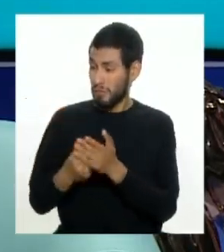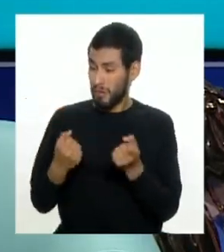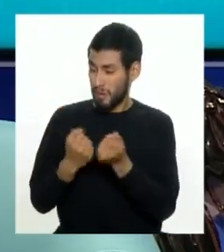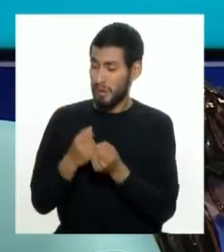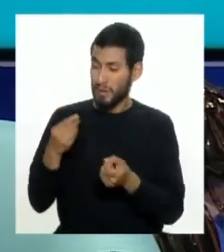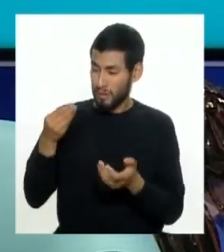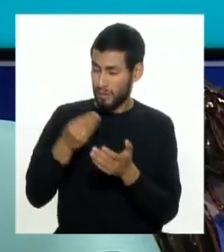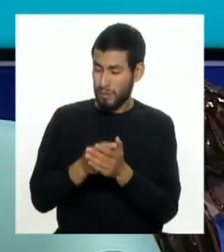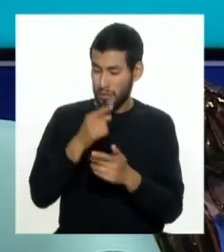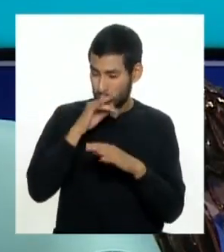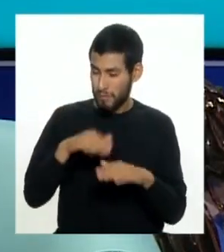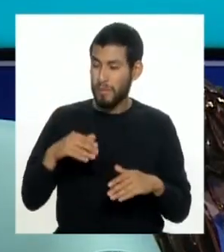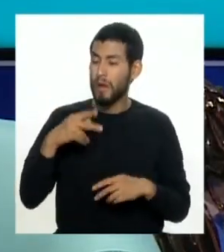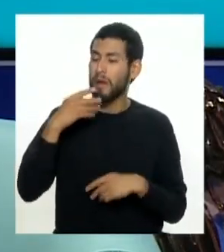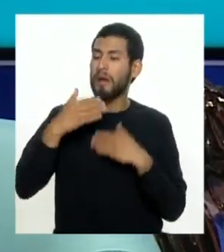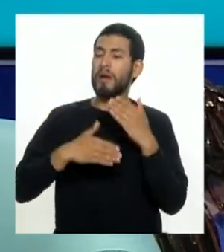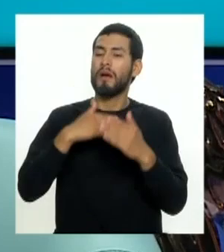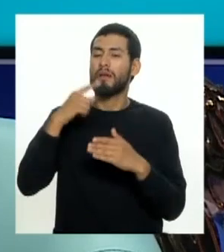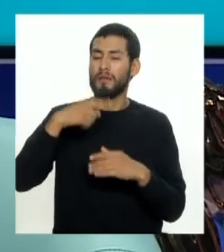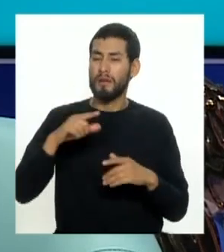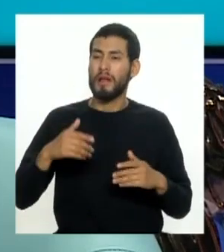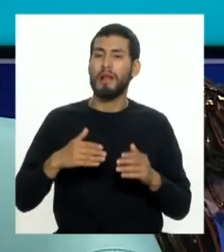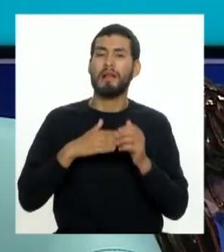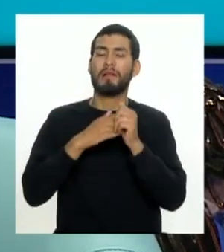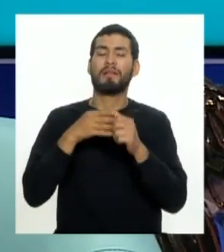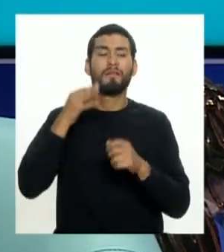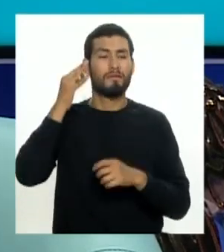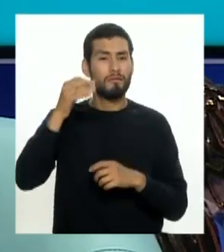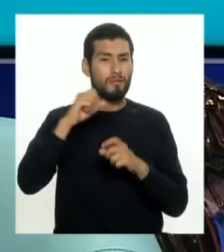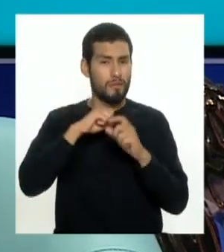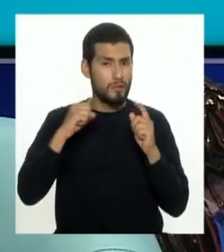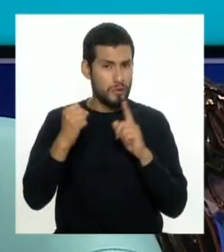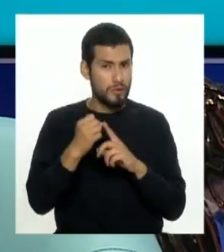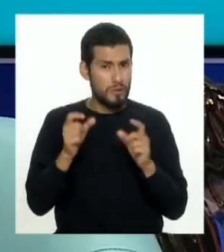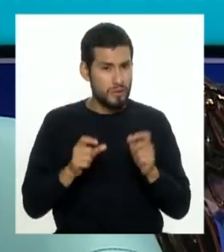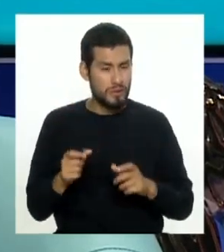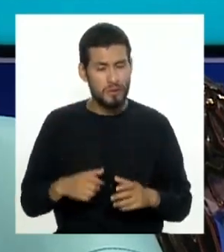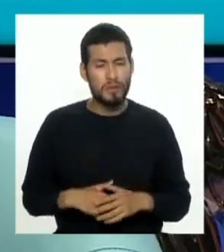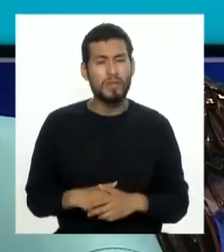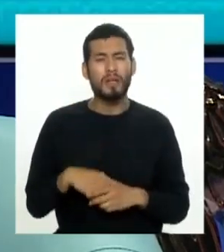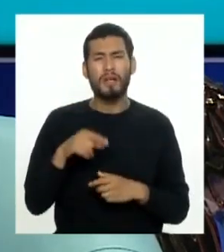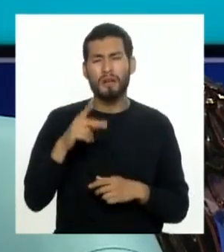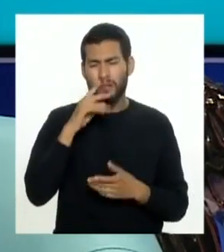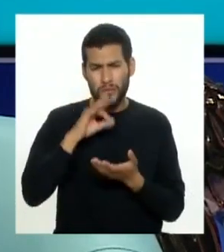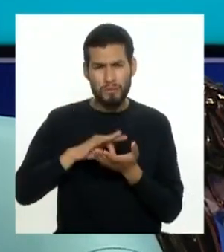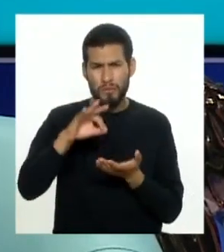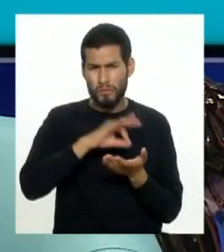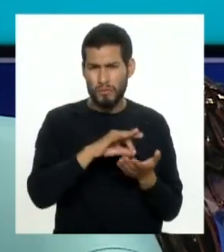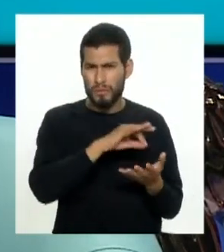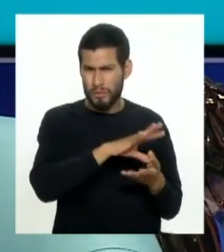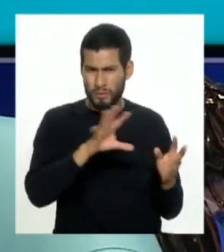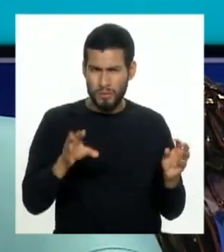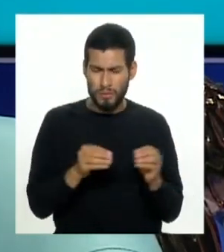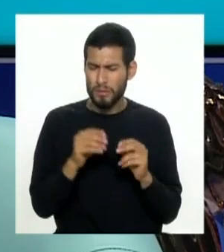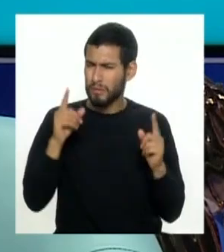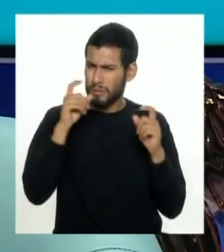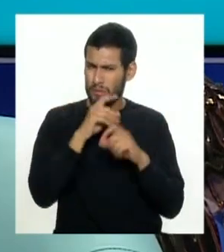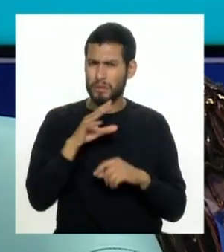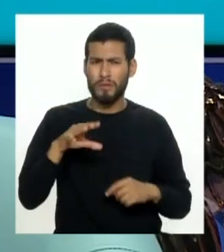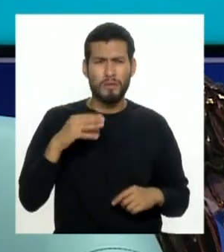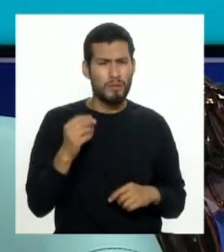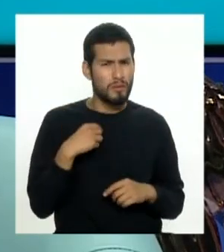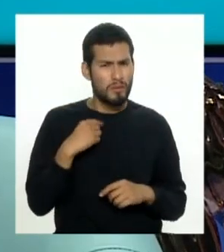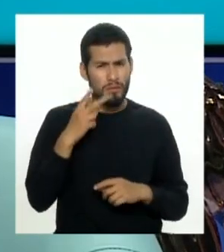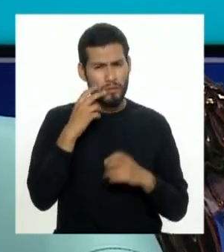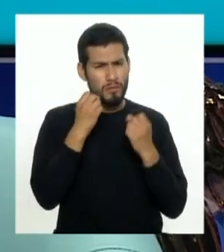invierte en la niñez luego lo ves en los líderes que tenemos en la sociedad las estadísticas son complicadas porque